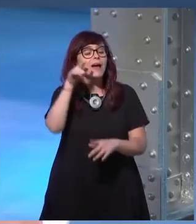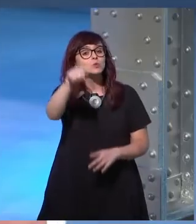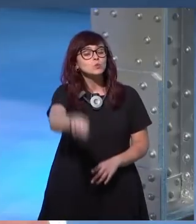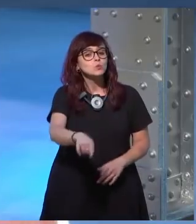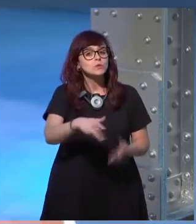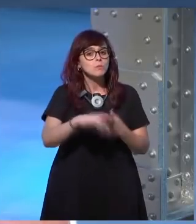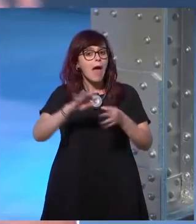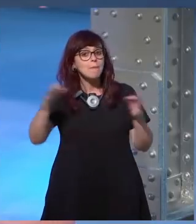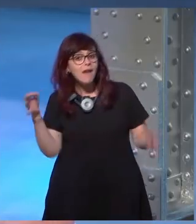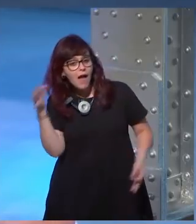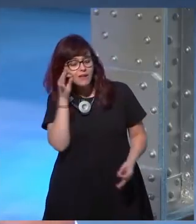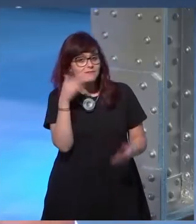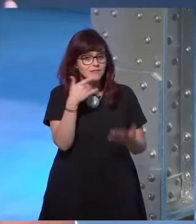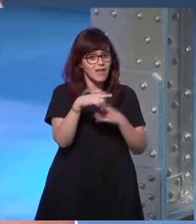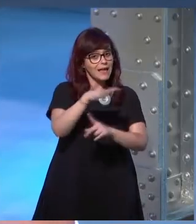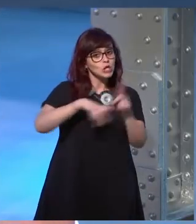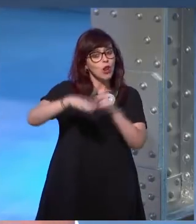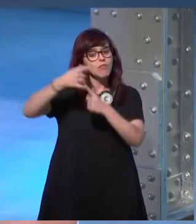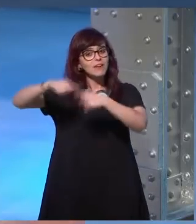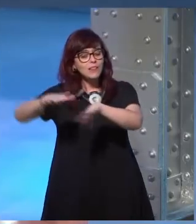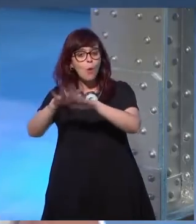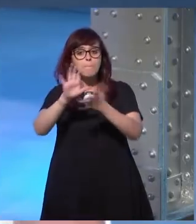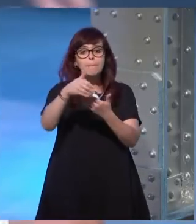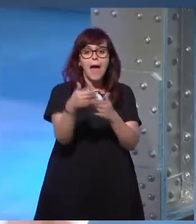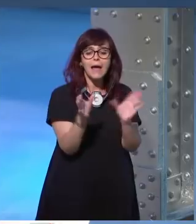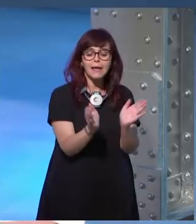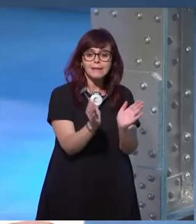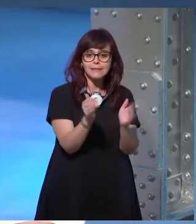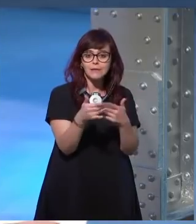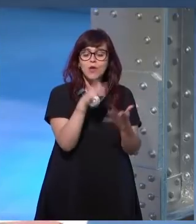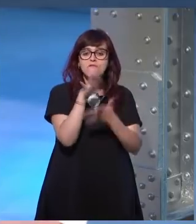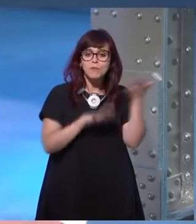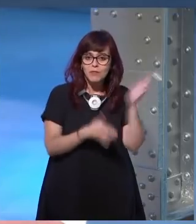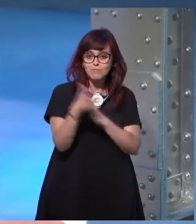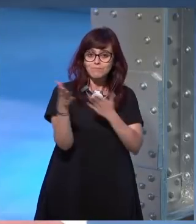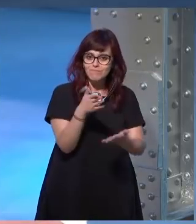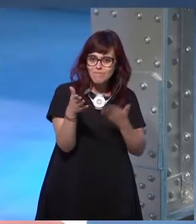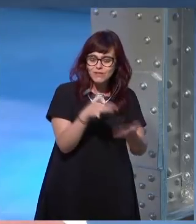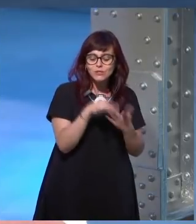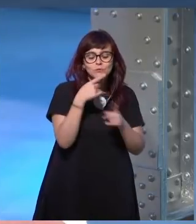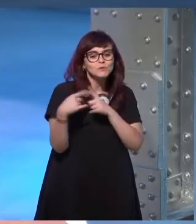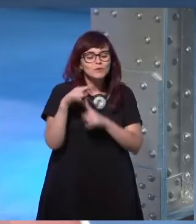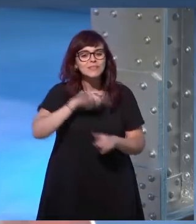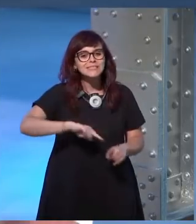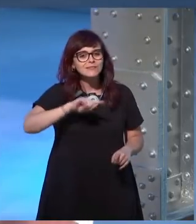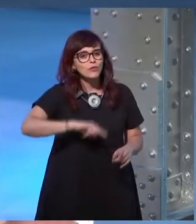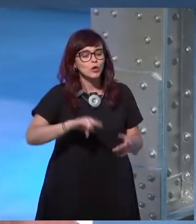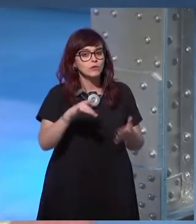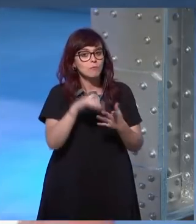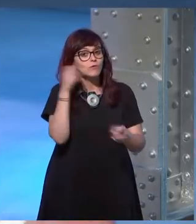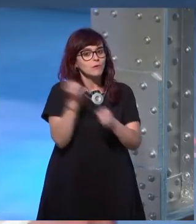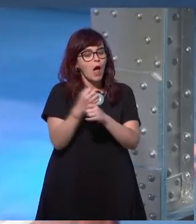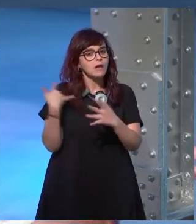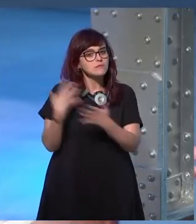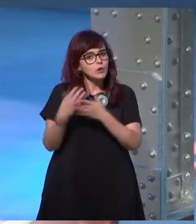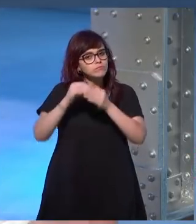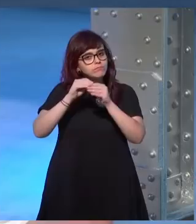amigas de un entorno distinto toma un paquete con información de bienvenida me da la sensación de que el trabajo que llevan